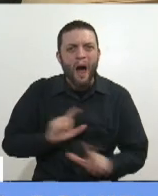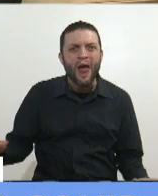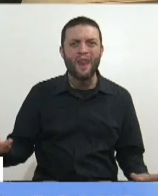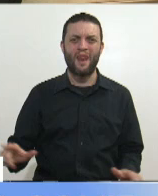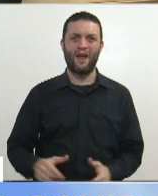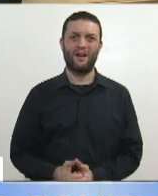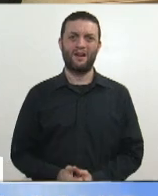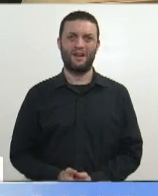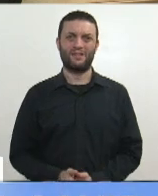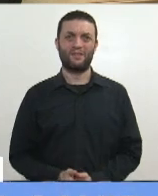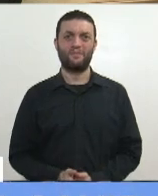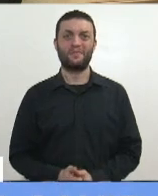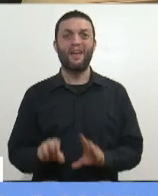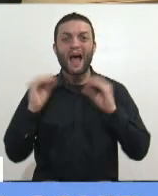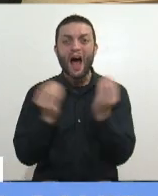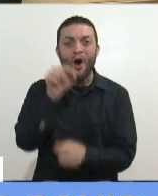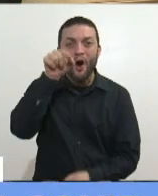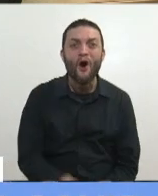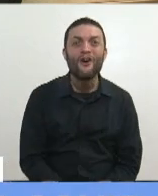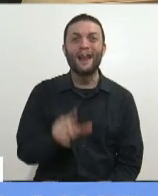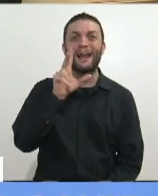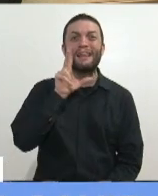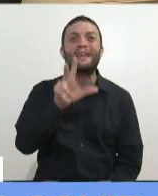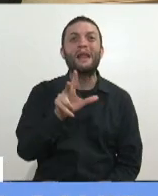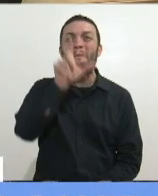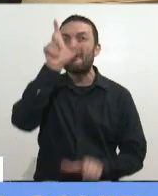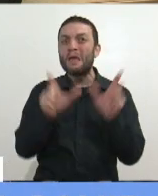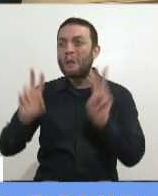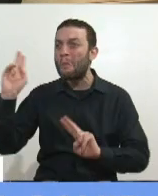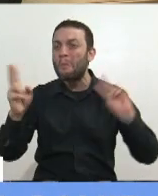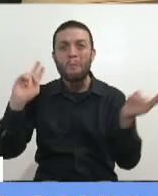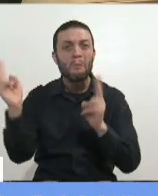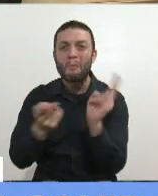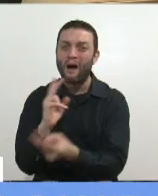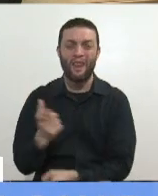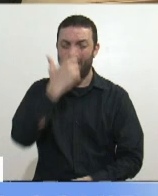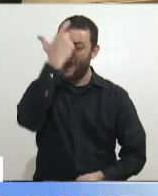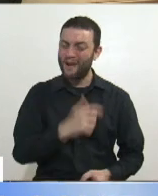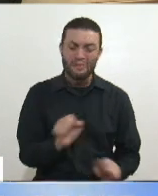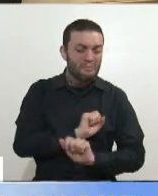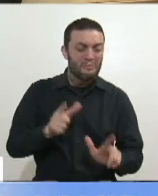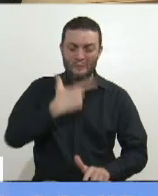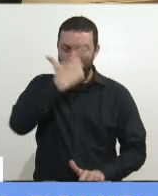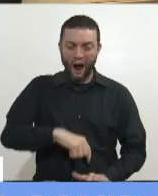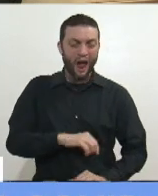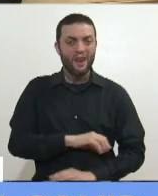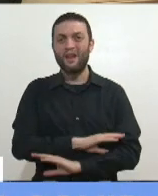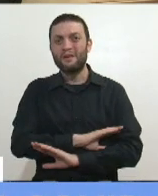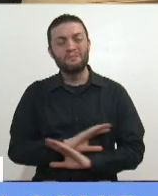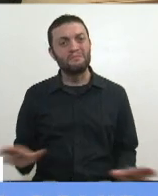.000 muertos. Es inmoral. Es inmoral mentir.